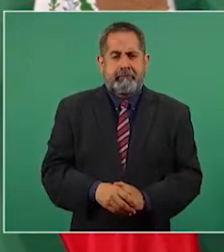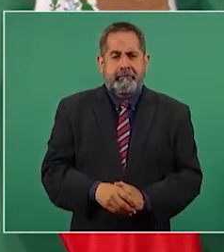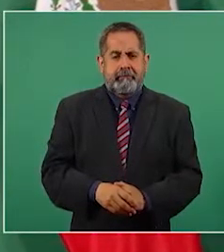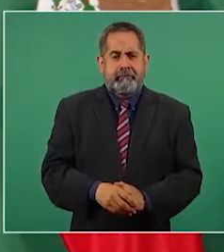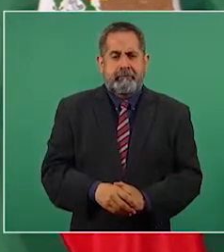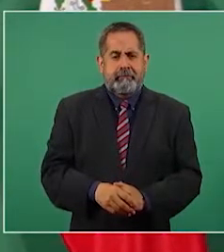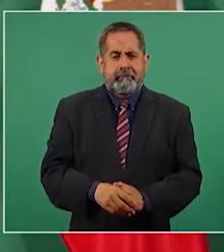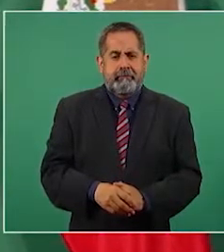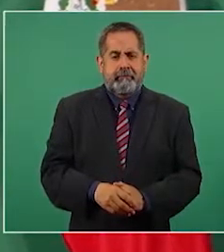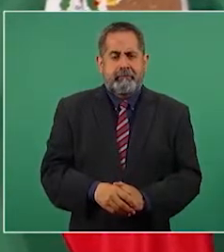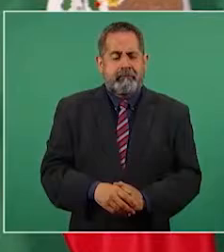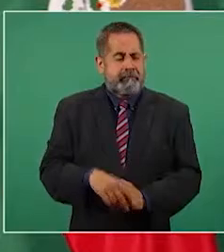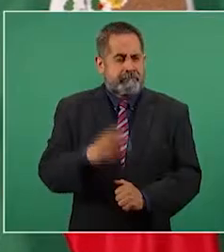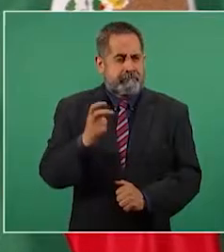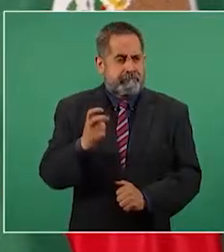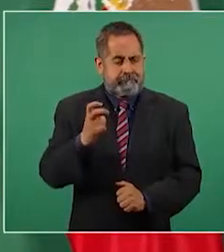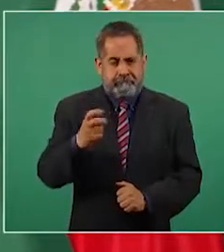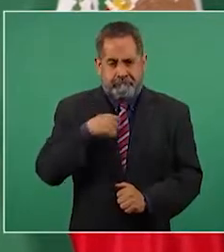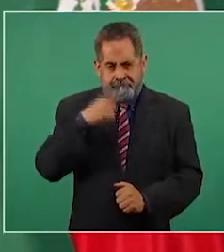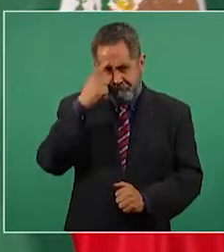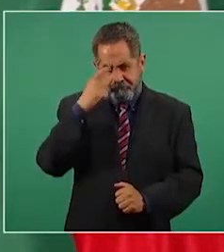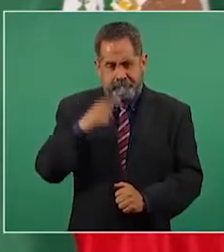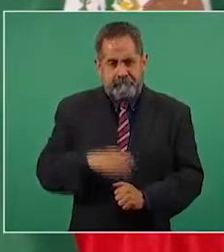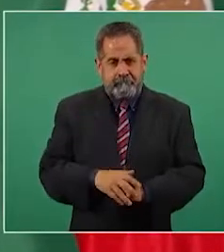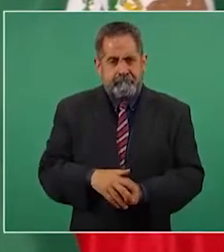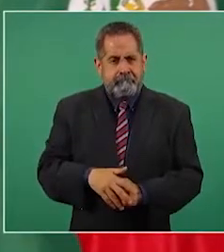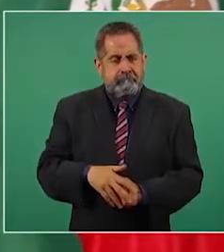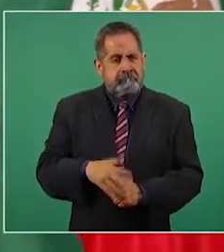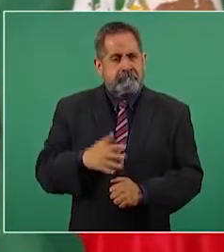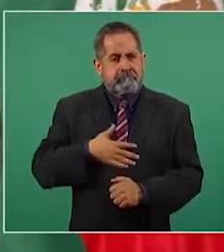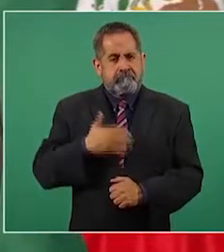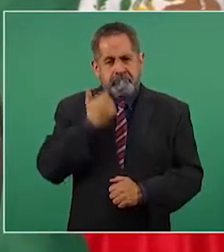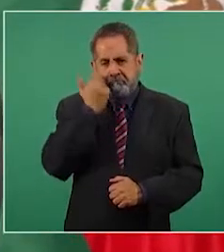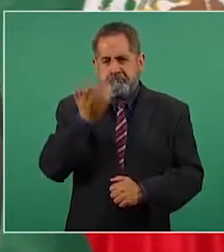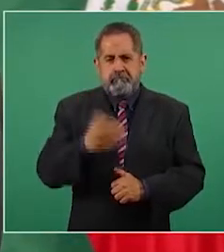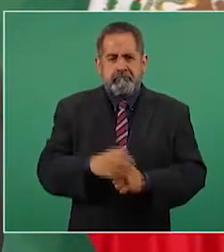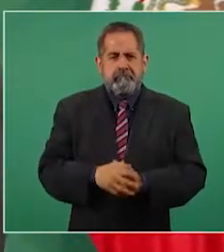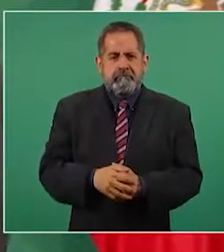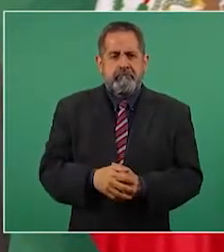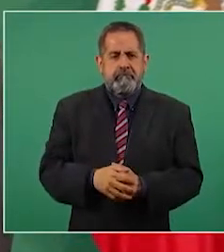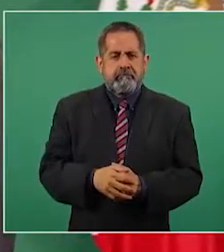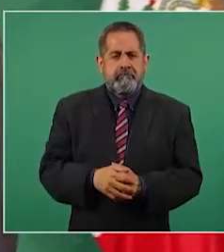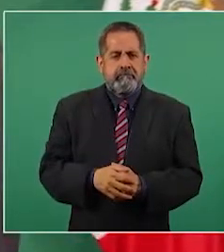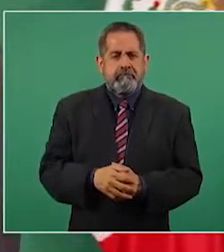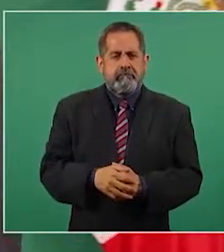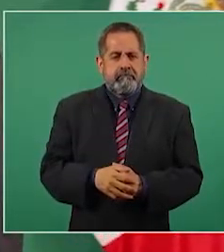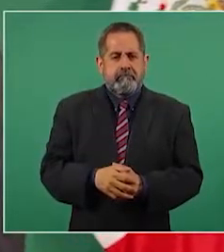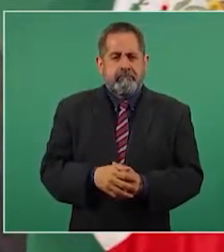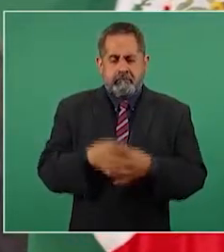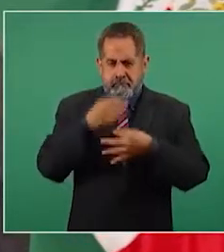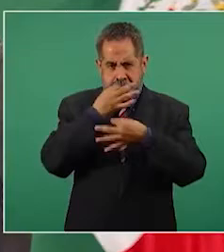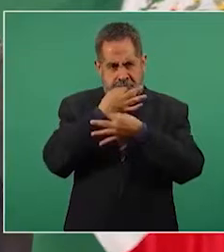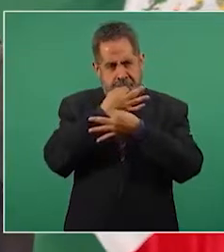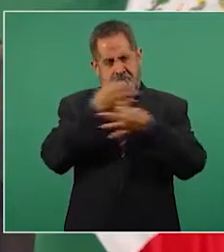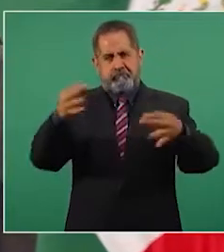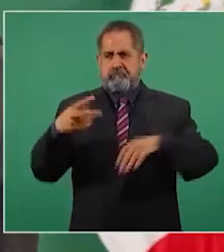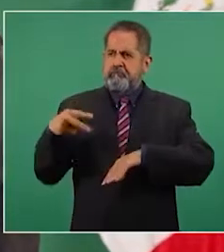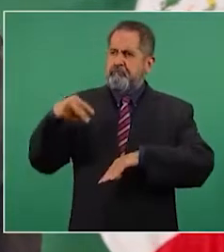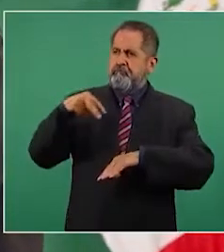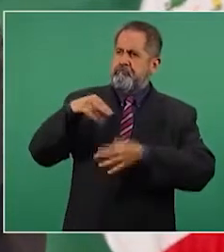Por eso quería hacer este posicionamiento.